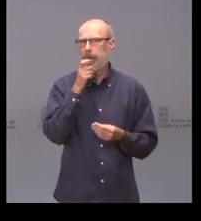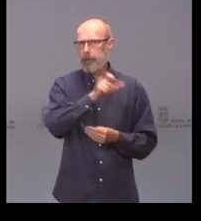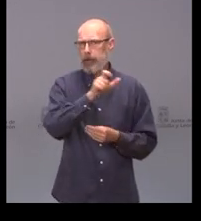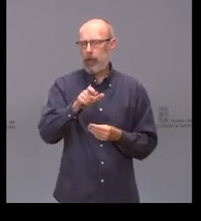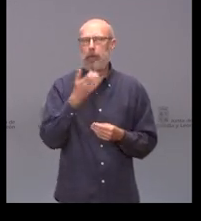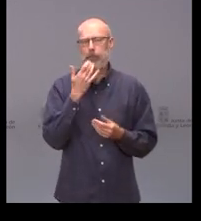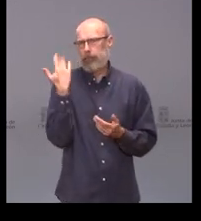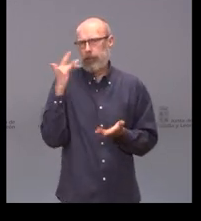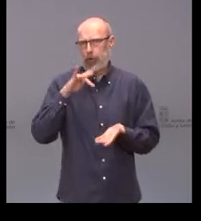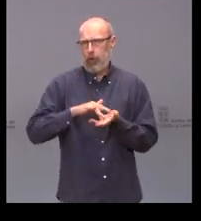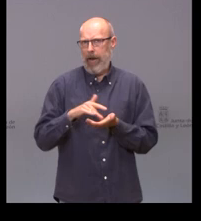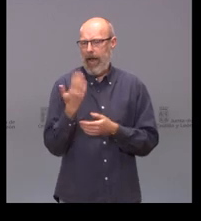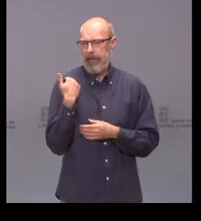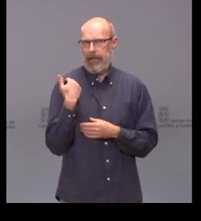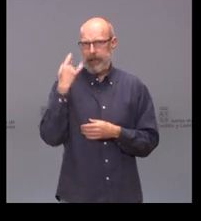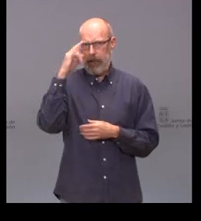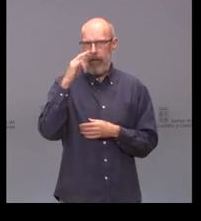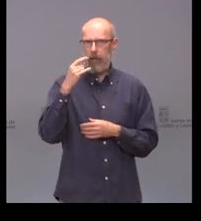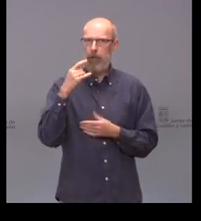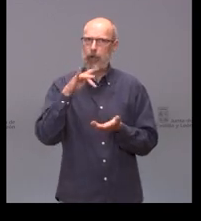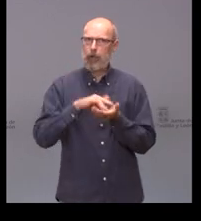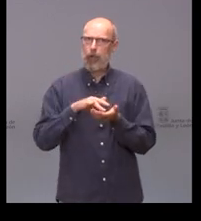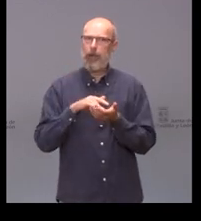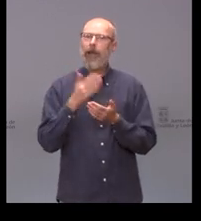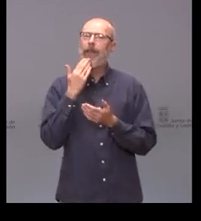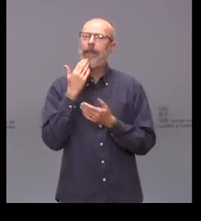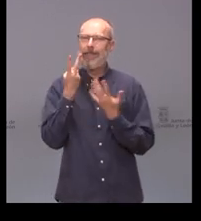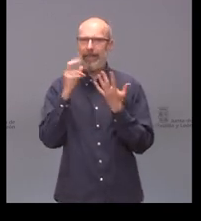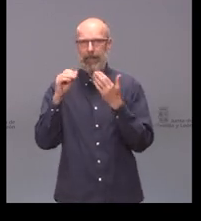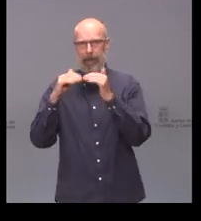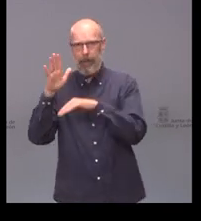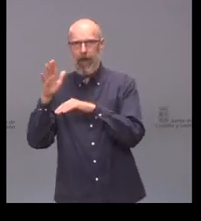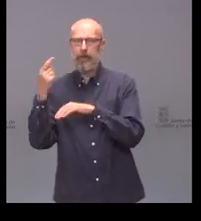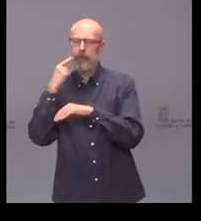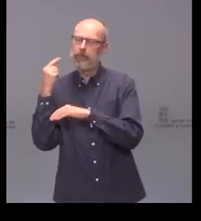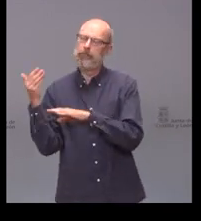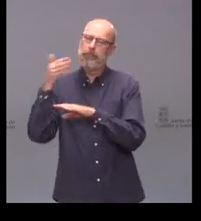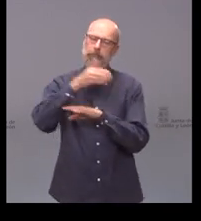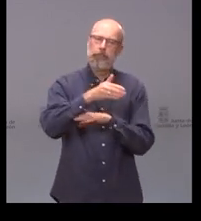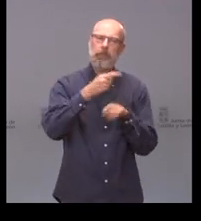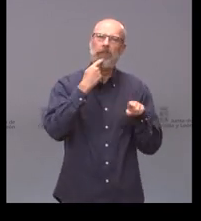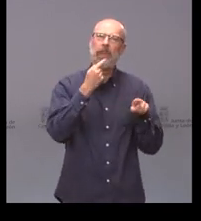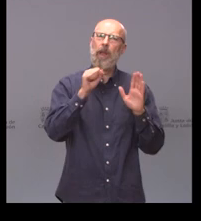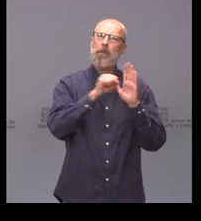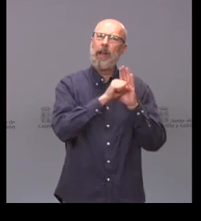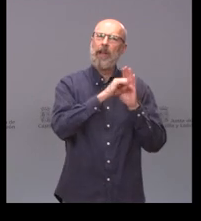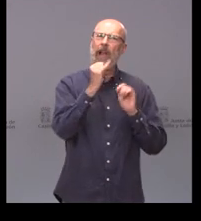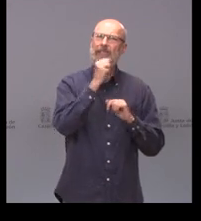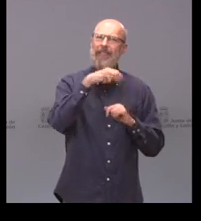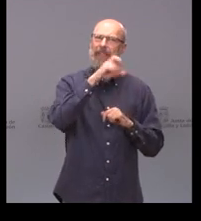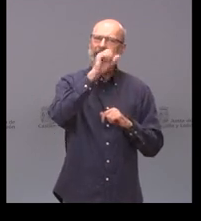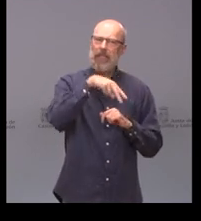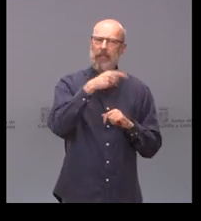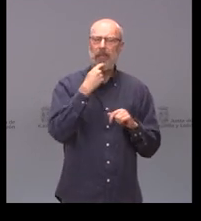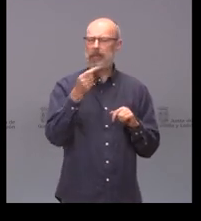ayer sucedió en Salamanca fueron a vacunarse en una repesca de más de 70 años y cuando les dijeron que les iban a inyectar Janssen dijeron que de